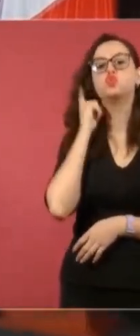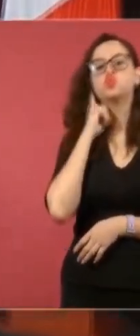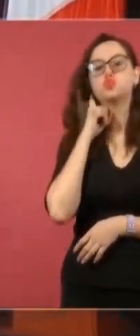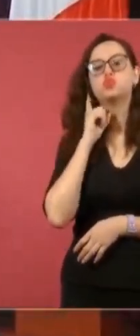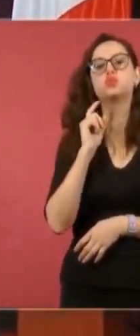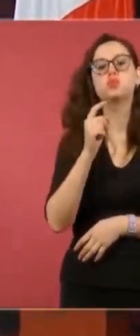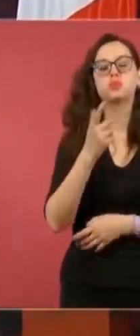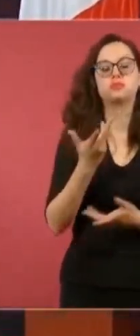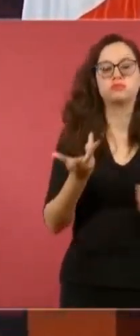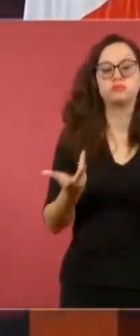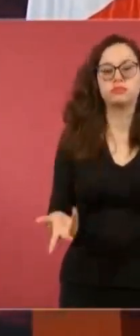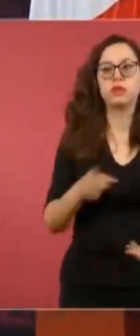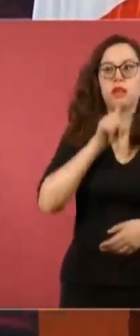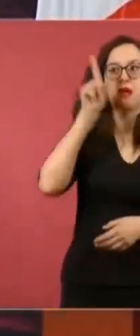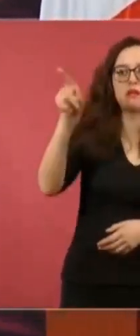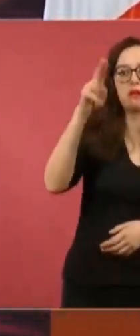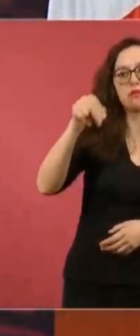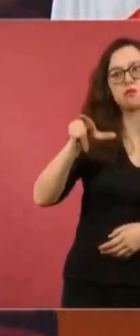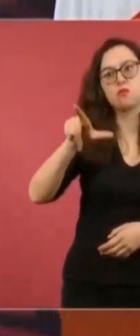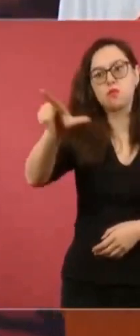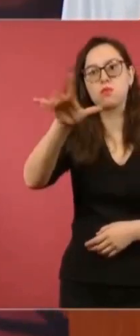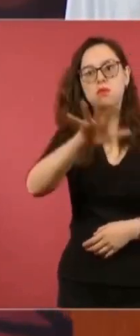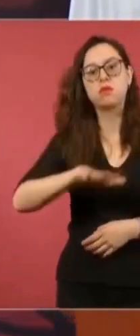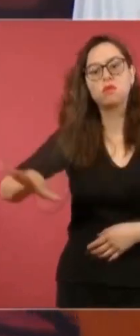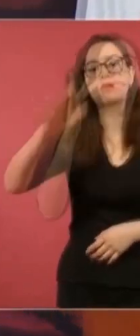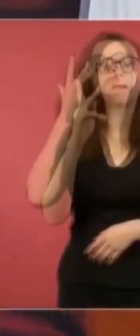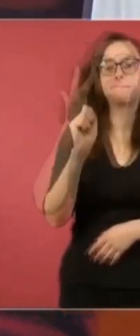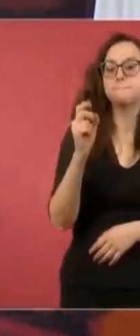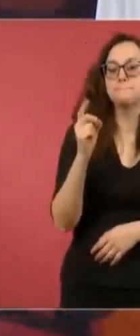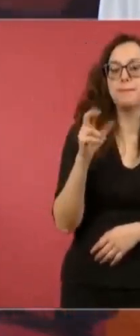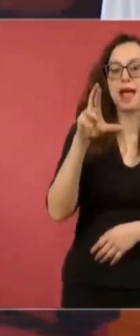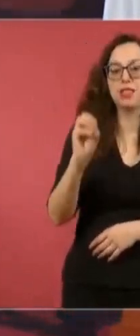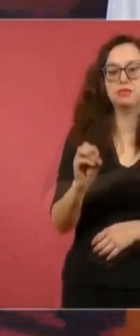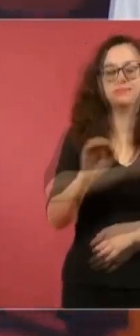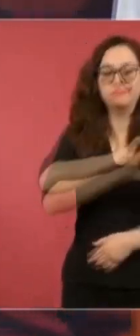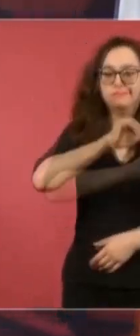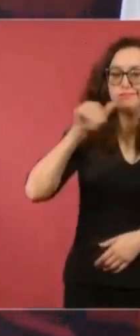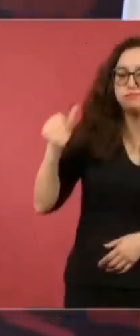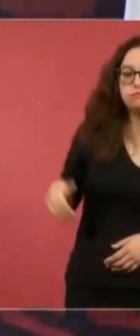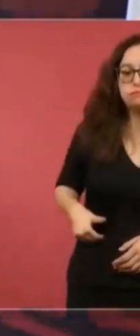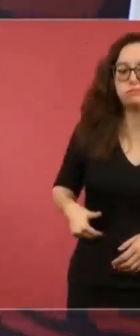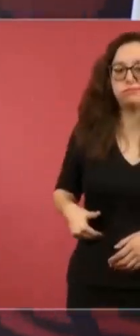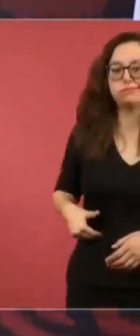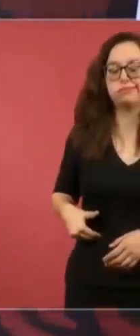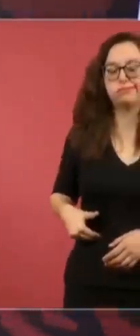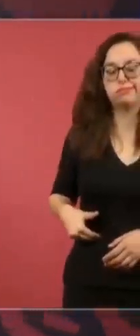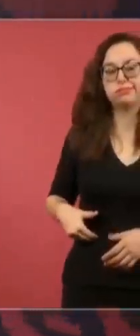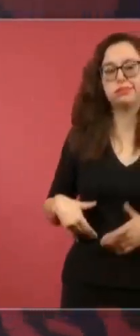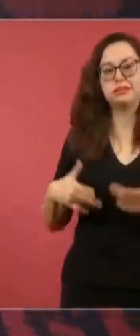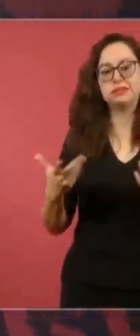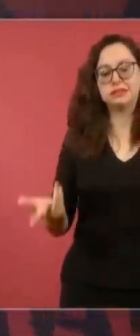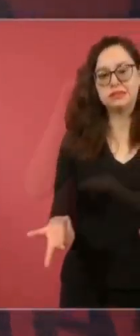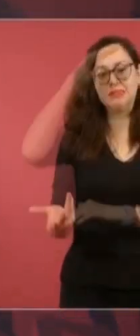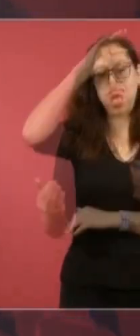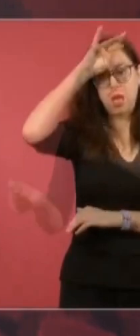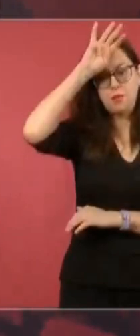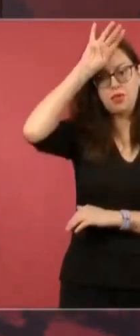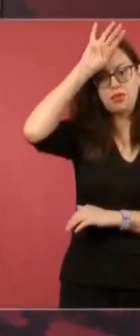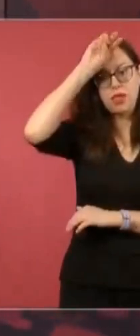en Nuevo León, en San Pedro, en la zona conurbada de Monterrey,